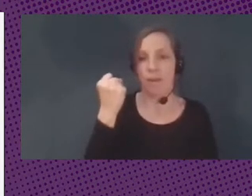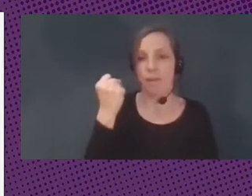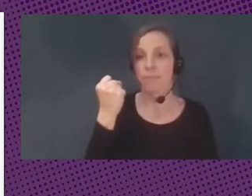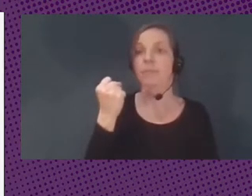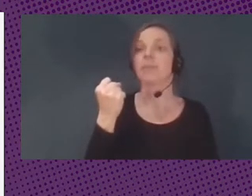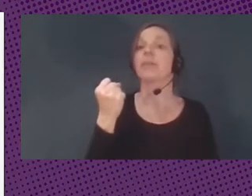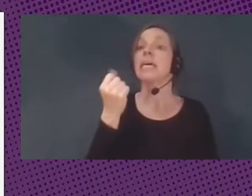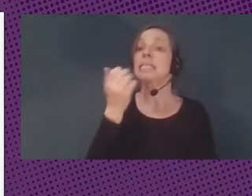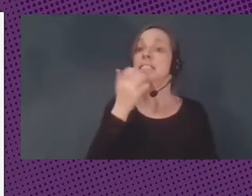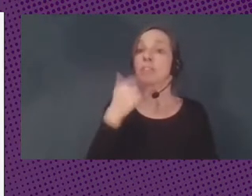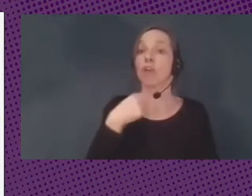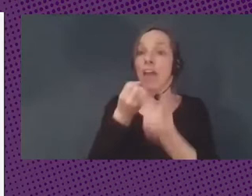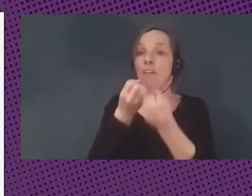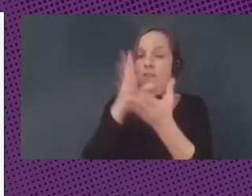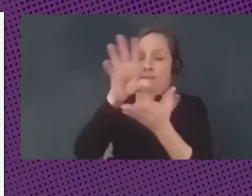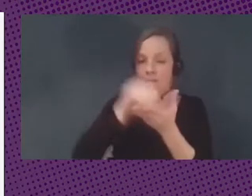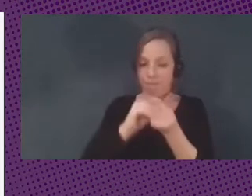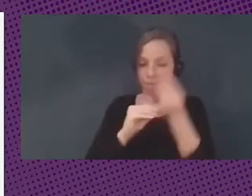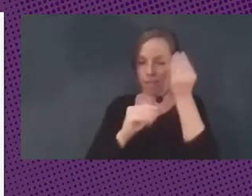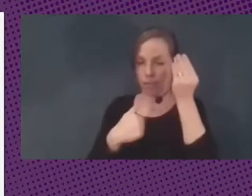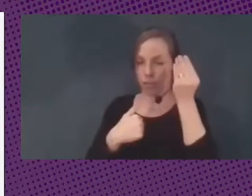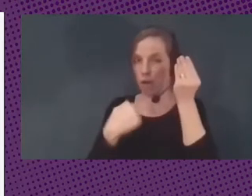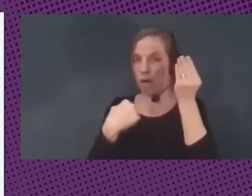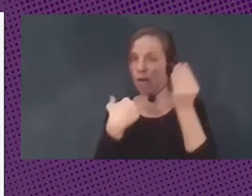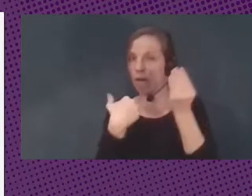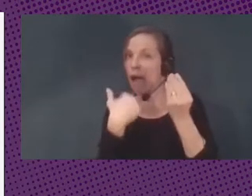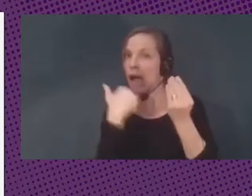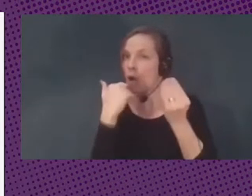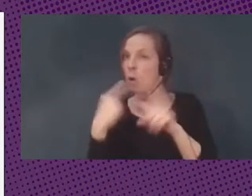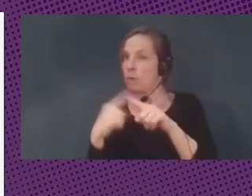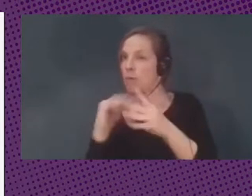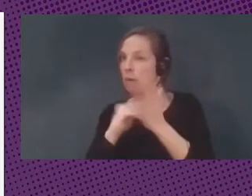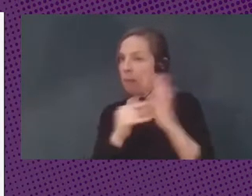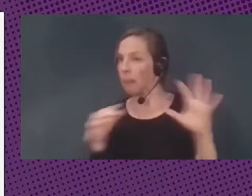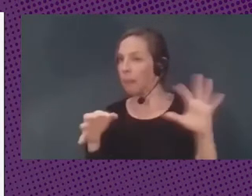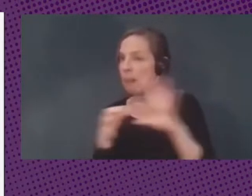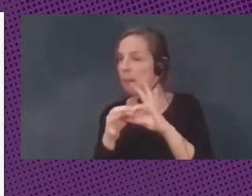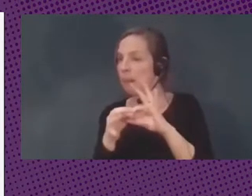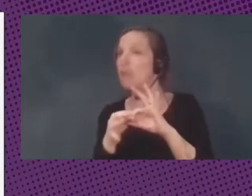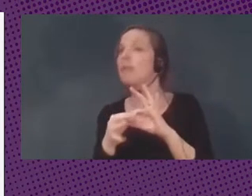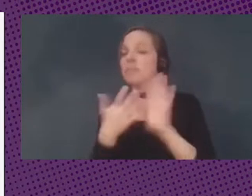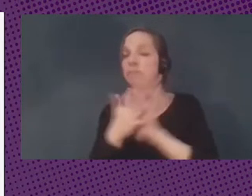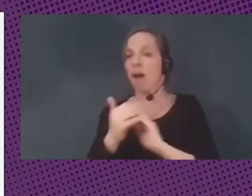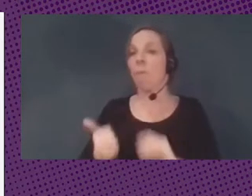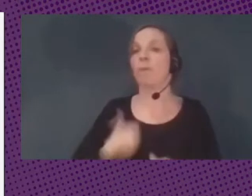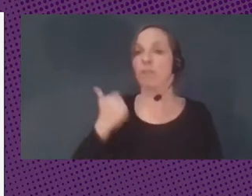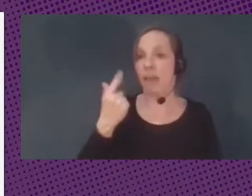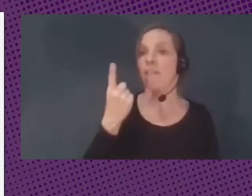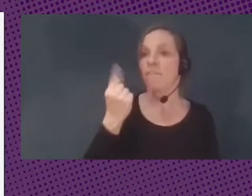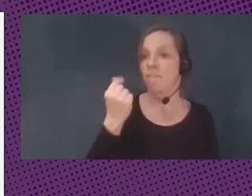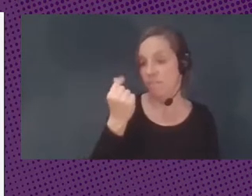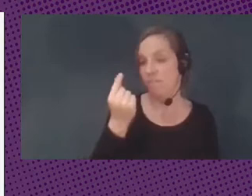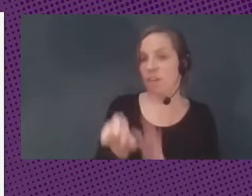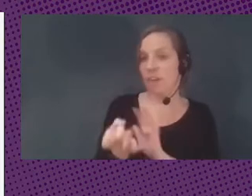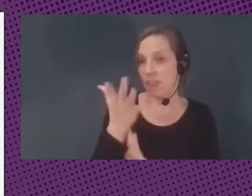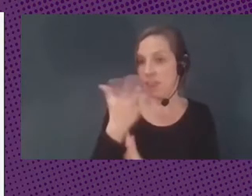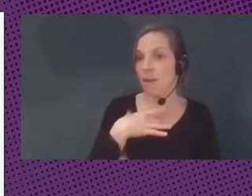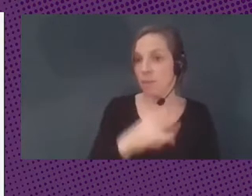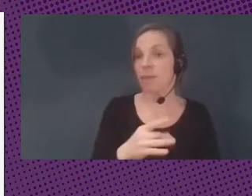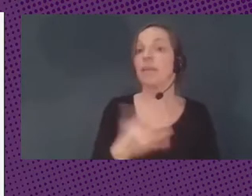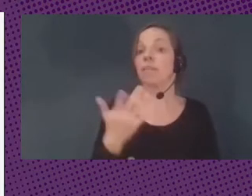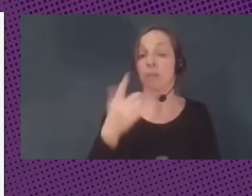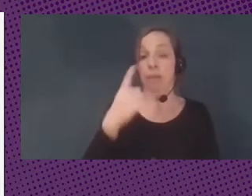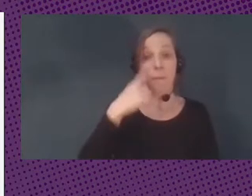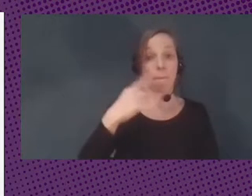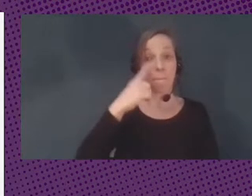sobre esa información, pues generar más oportunidades financieras. Tanto así que esta institución del banco